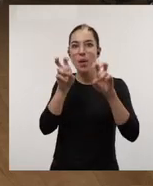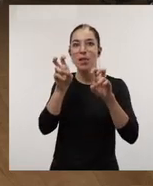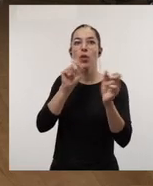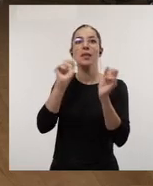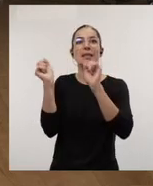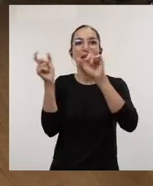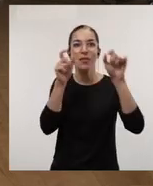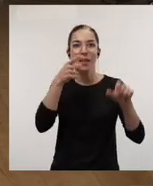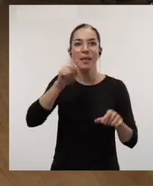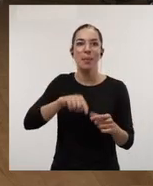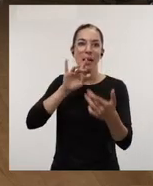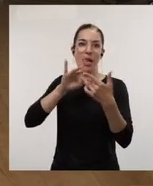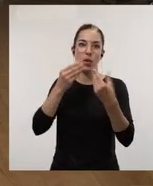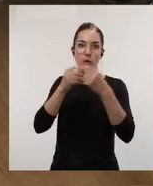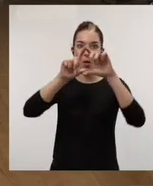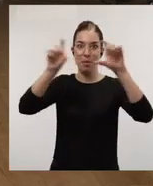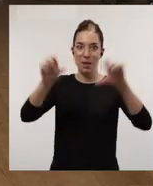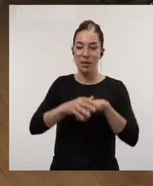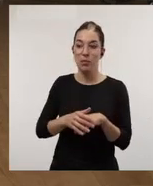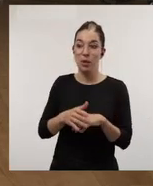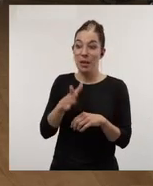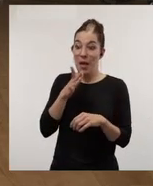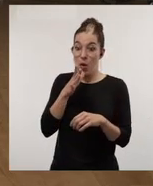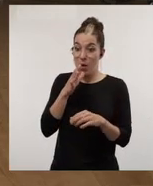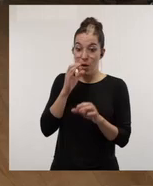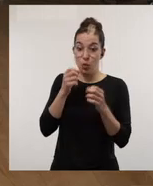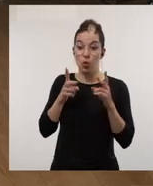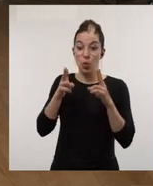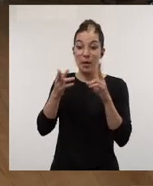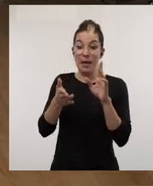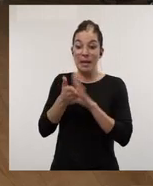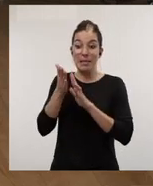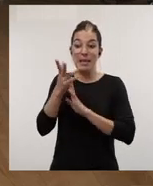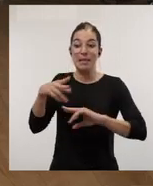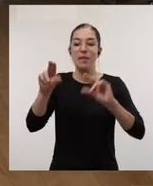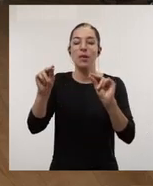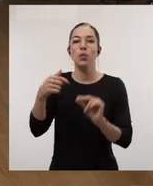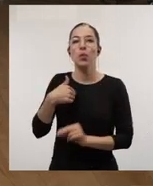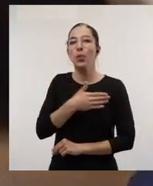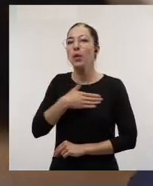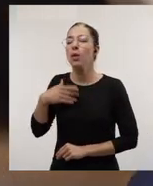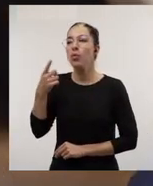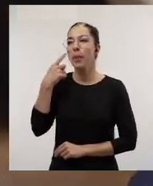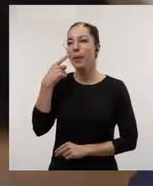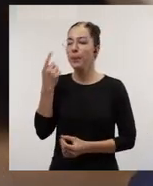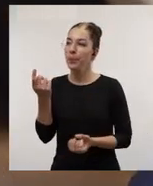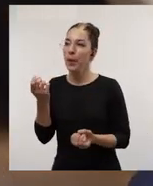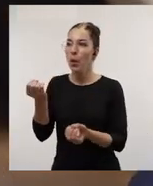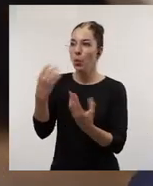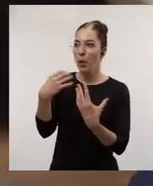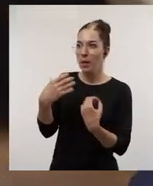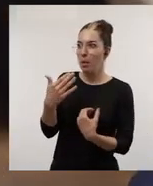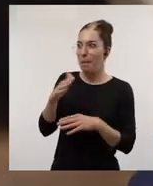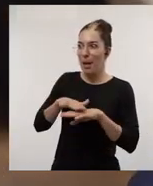y Relaciones con Empresas. Fernando, para ir cerrando ya este bloque, este ciclo, sí que me gustaría que me contaras